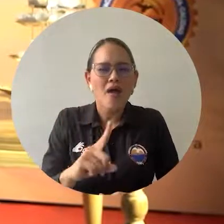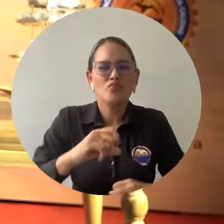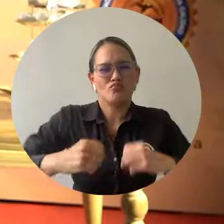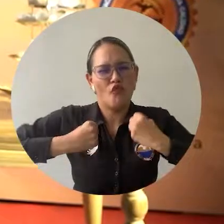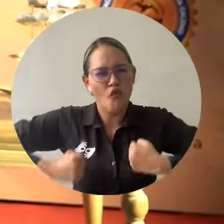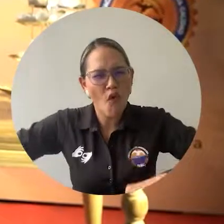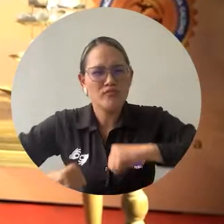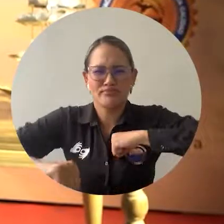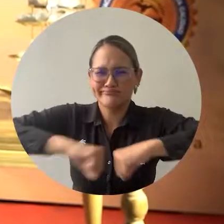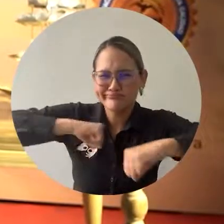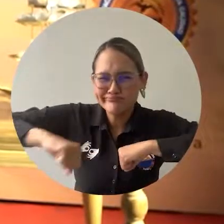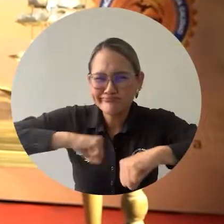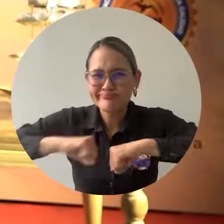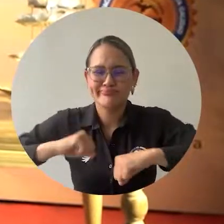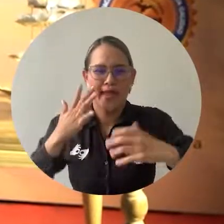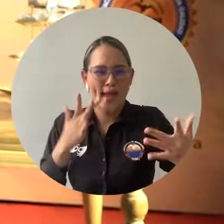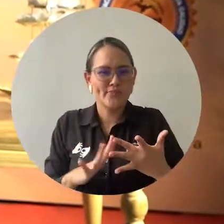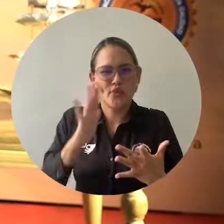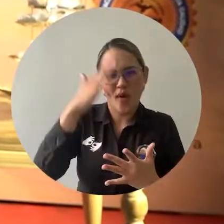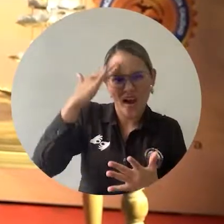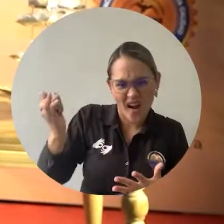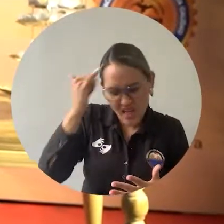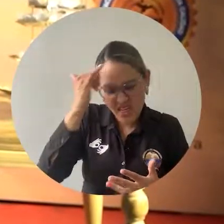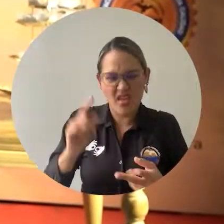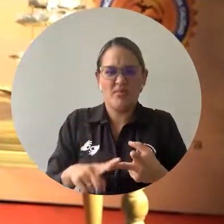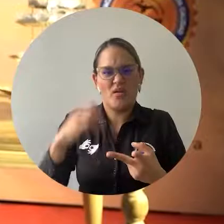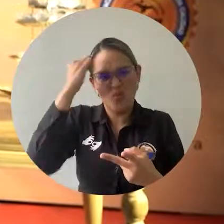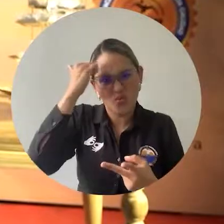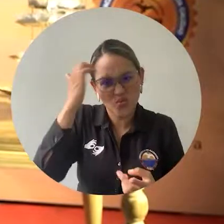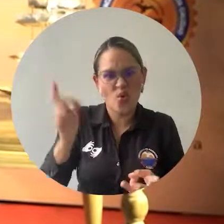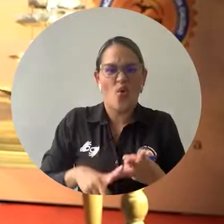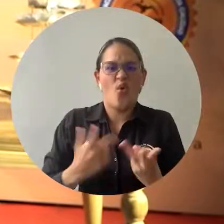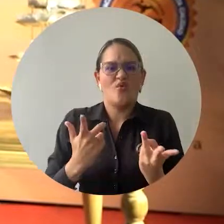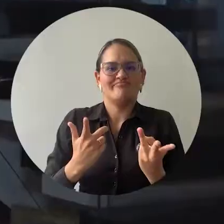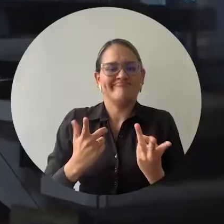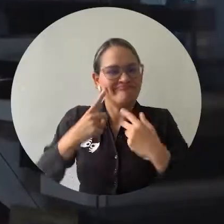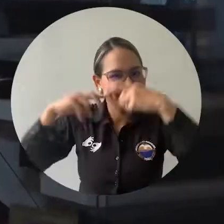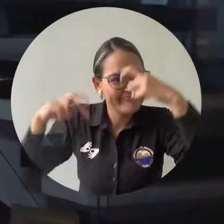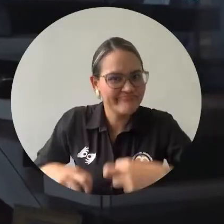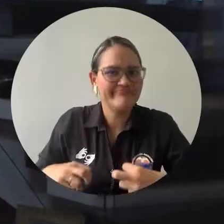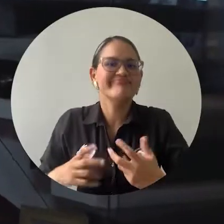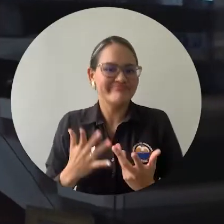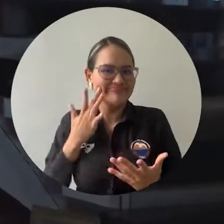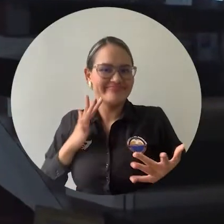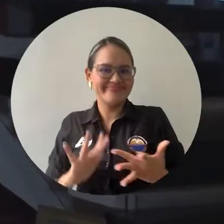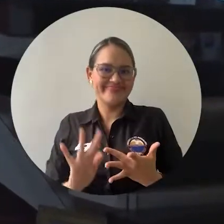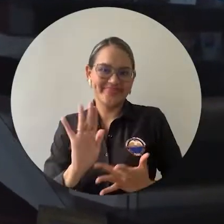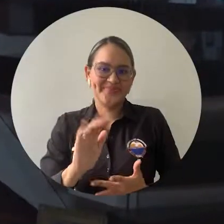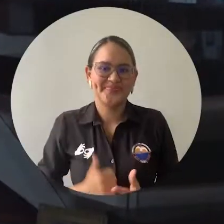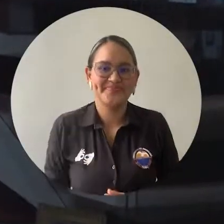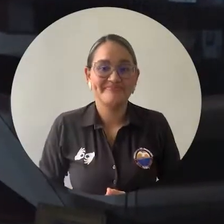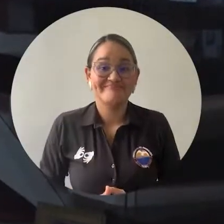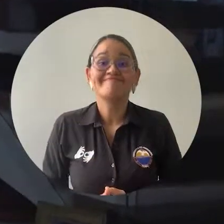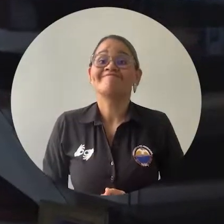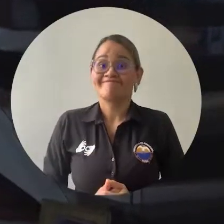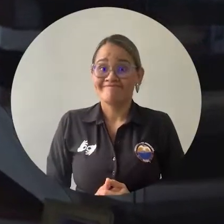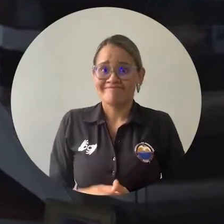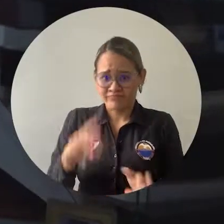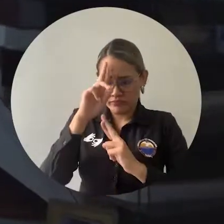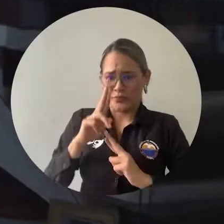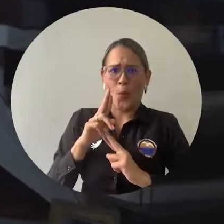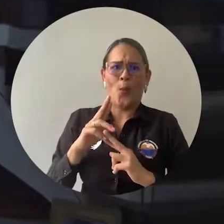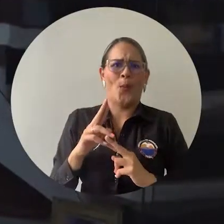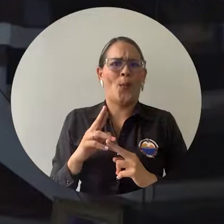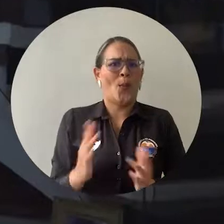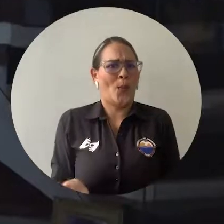de dedicación en materia académica, de docencia, de investigación y de extensión. Eso es muy valioso, esos son detalles que lo